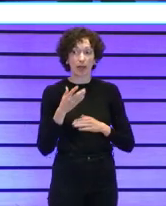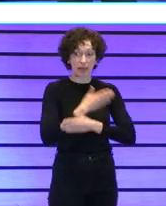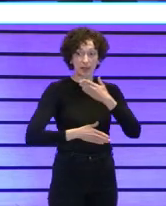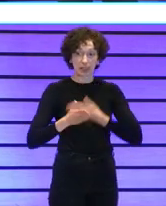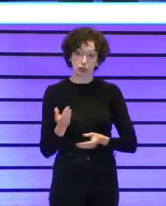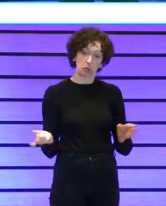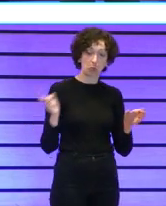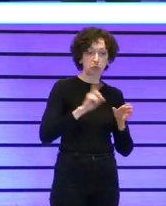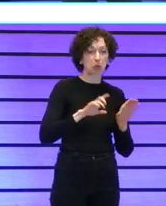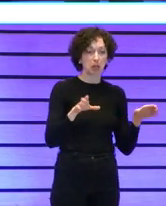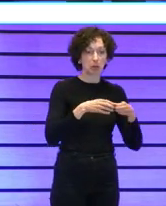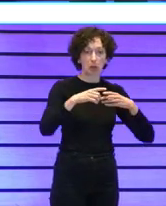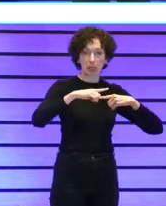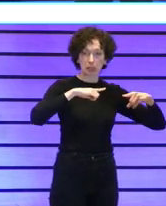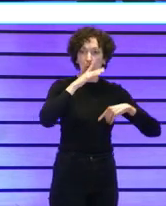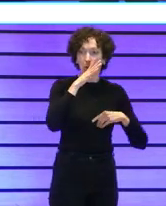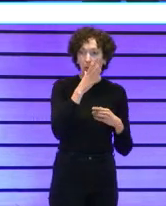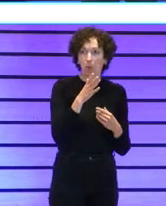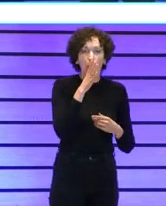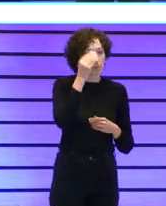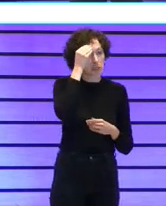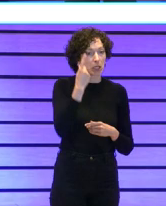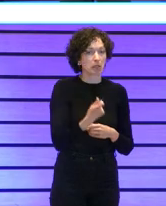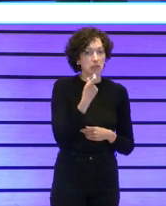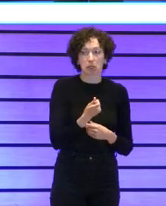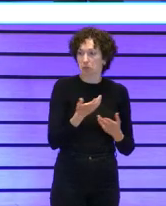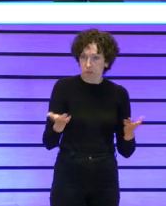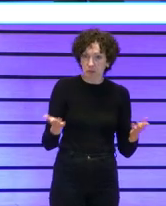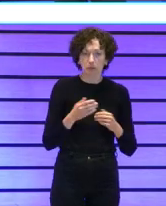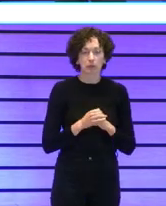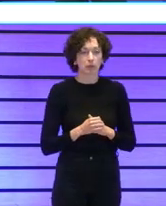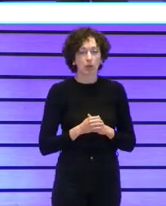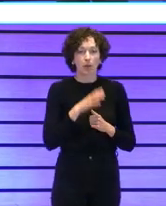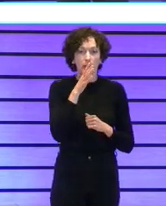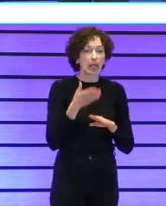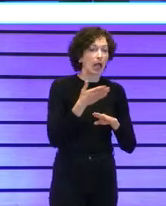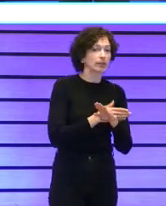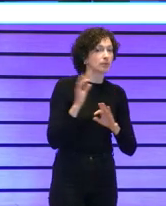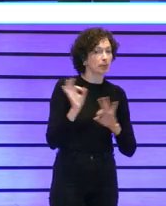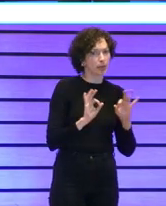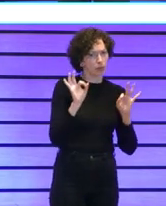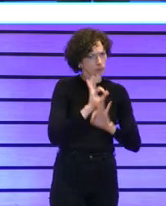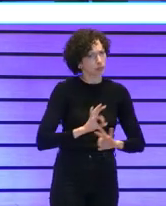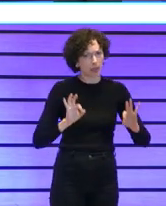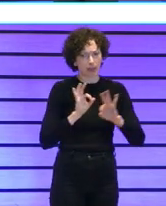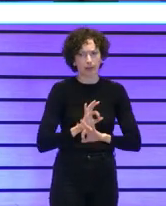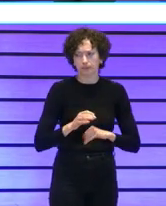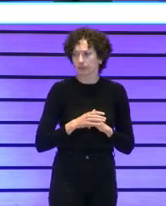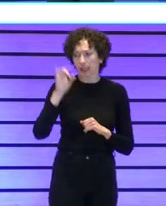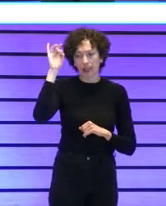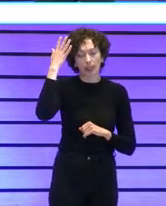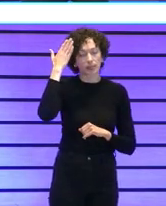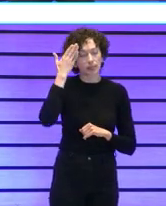al equipo directivo pues porque porque lo ha visto necesario no porque haya estado programado ¿vale? ideas